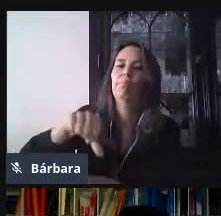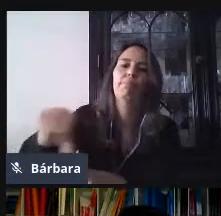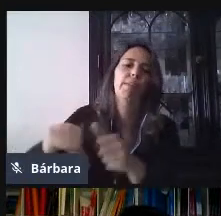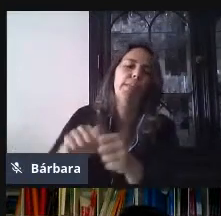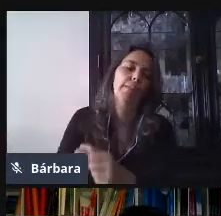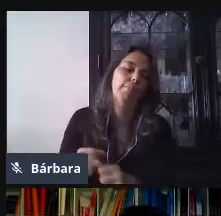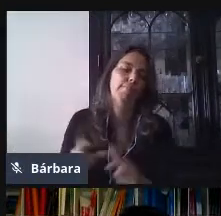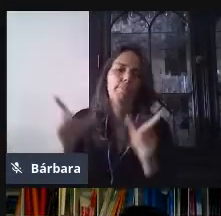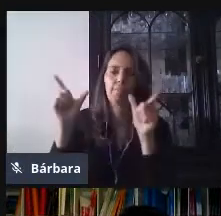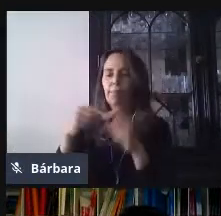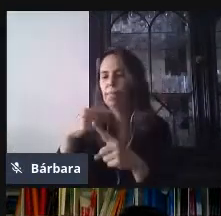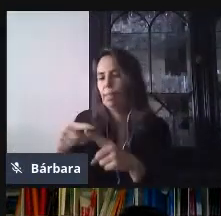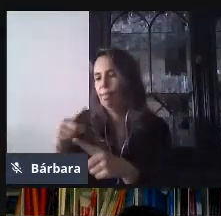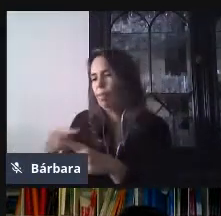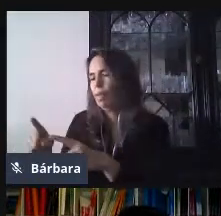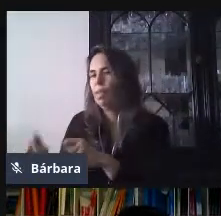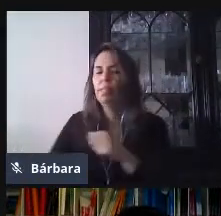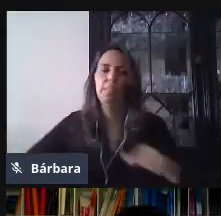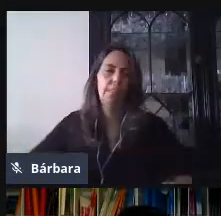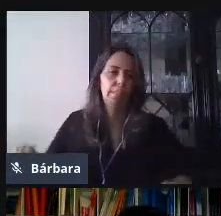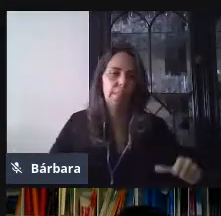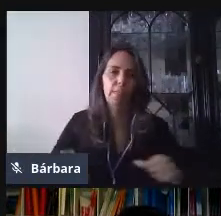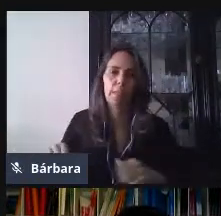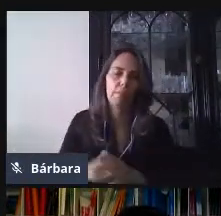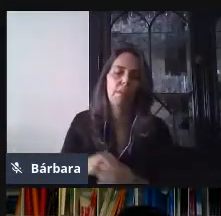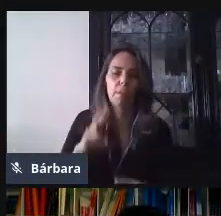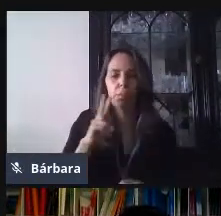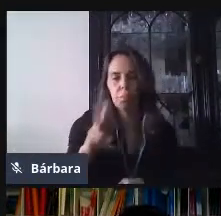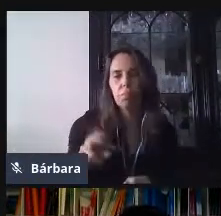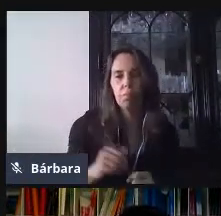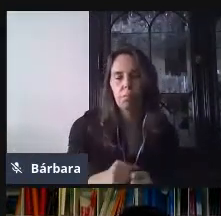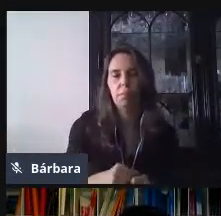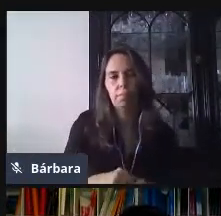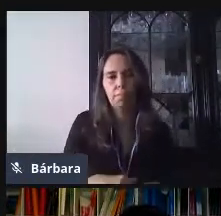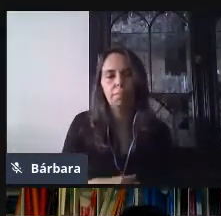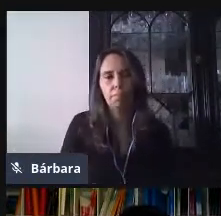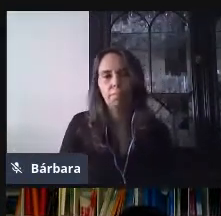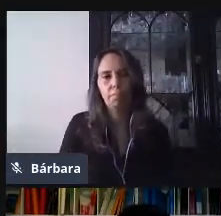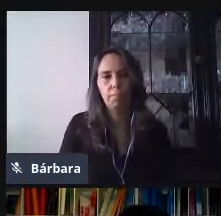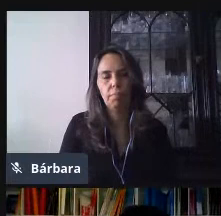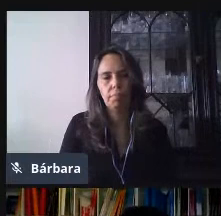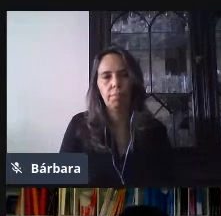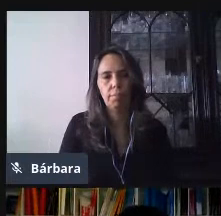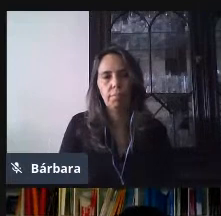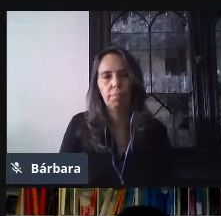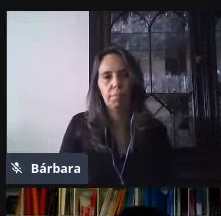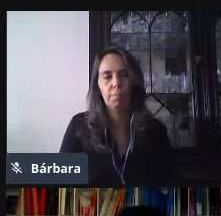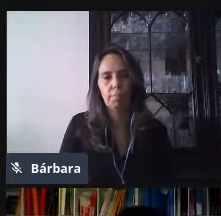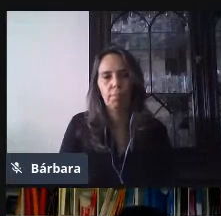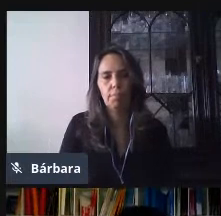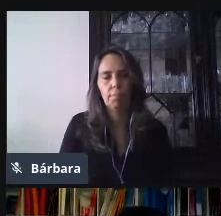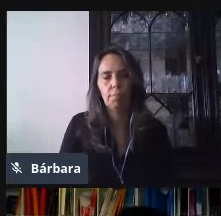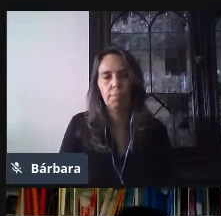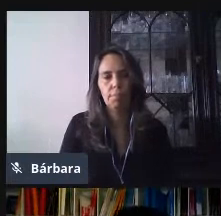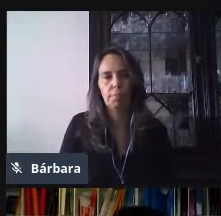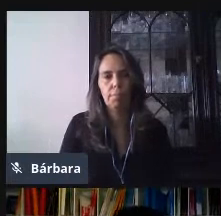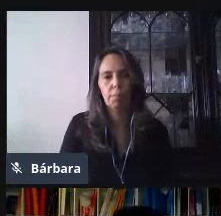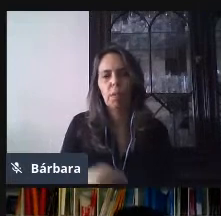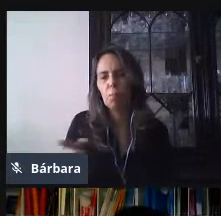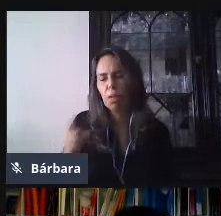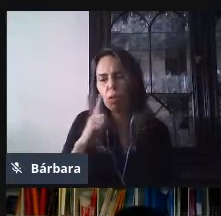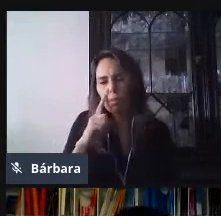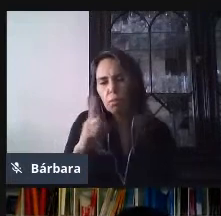resumen o les dejé, este, no sé, una presentación, pues específicamente, claro, nos va a servir para eso, para dar